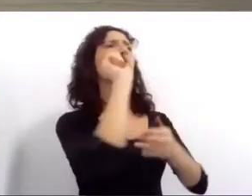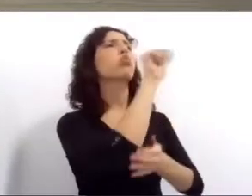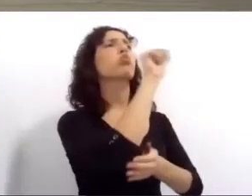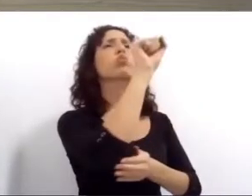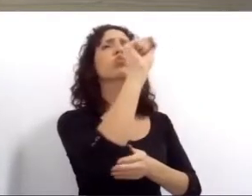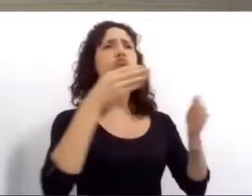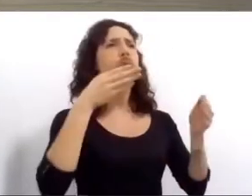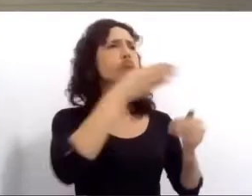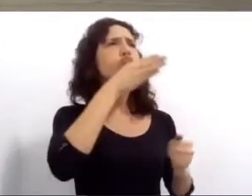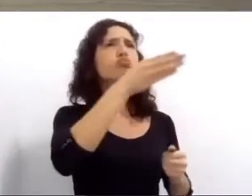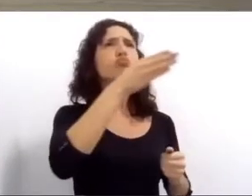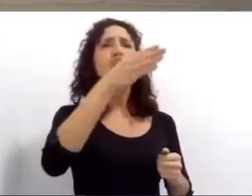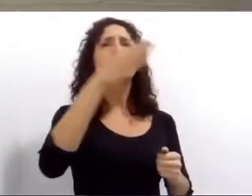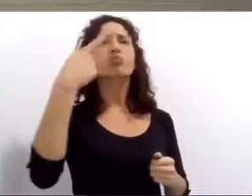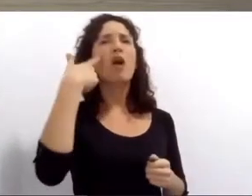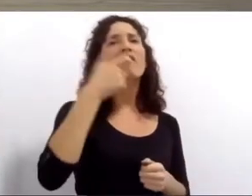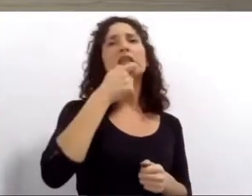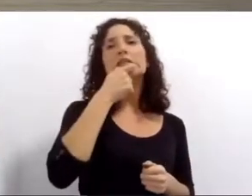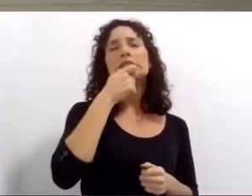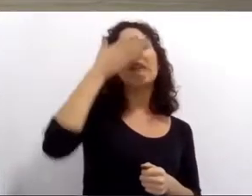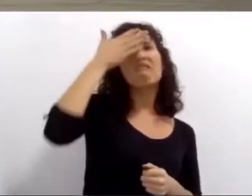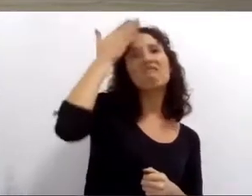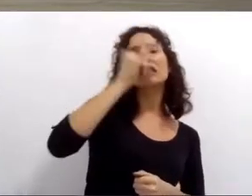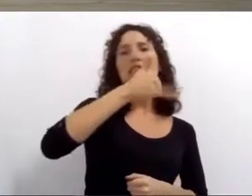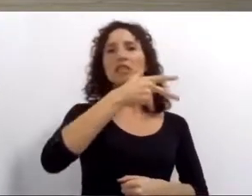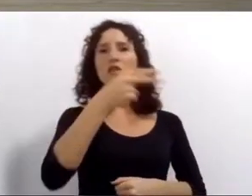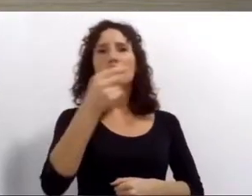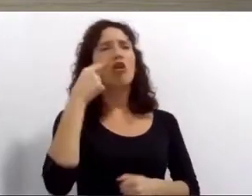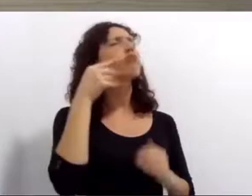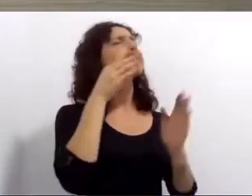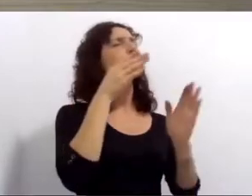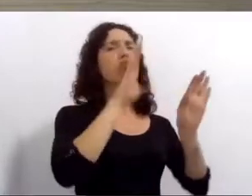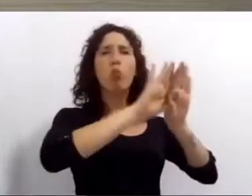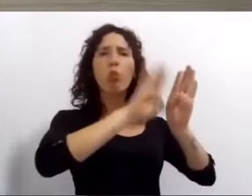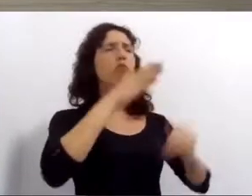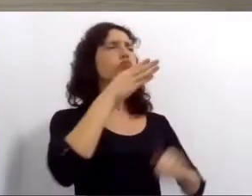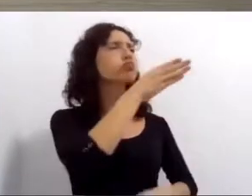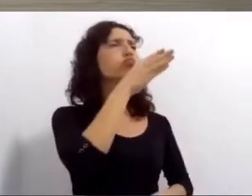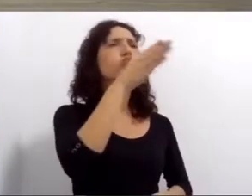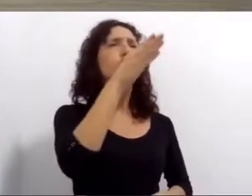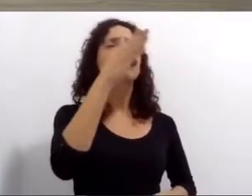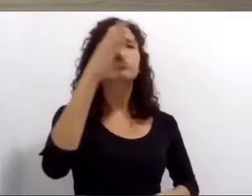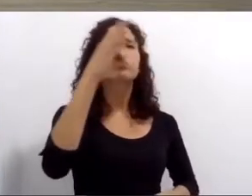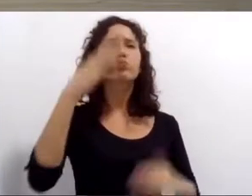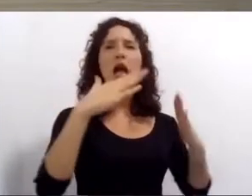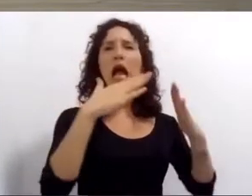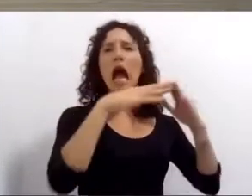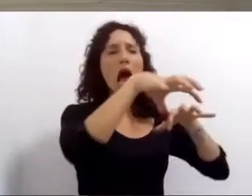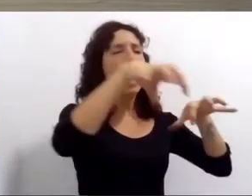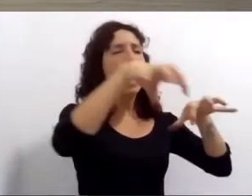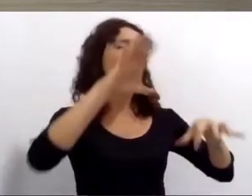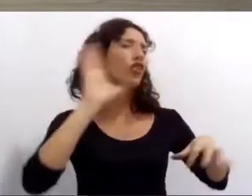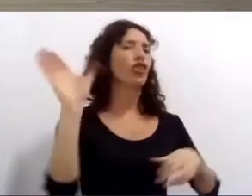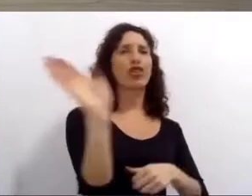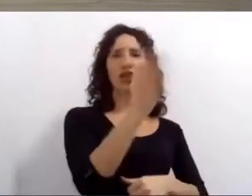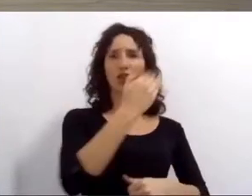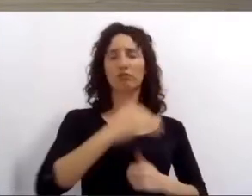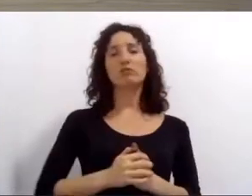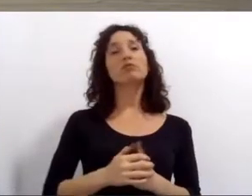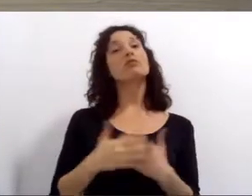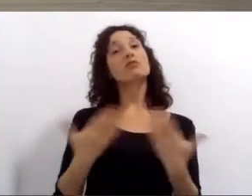masivos junto al plan Detectar. Quiero tomar un momento y hacer un reconocimiento a los que se la jugaron en el